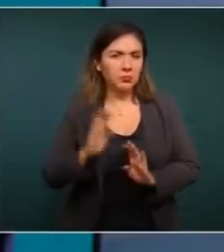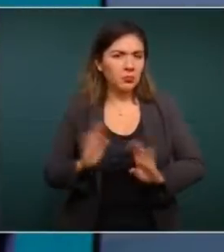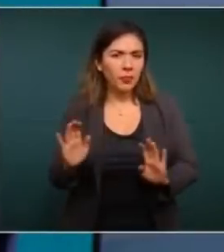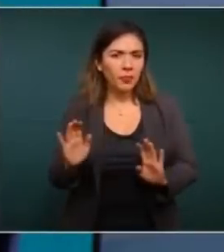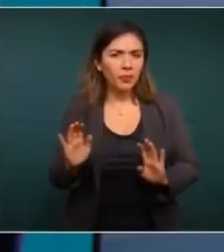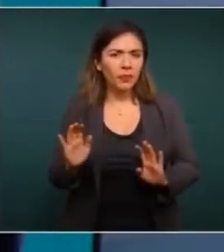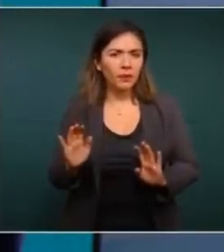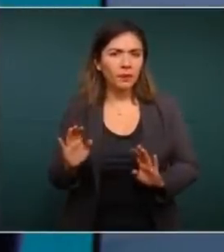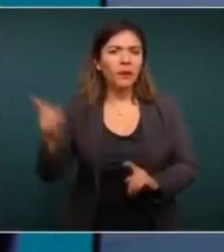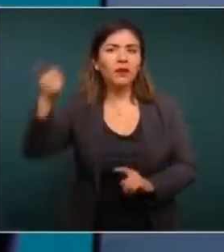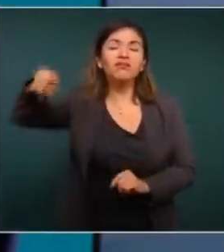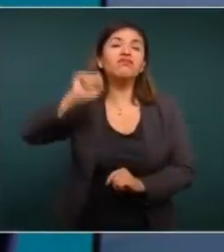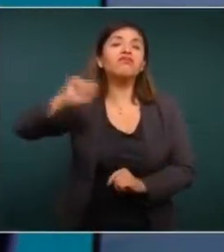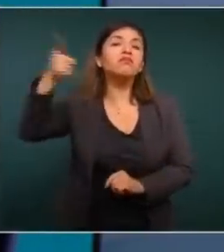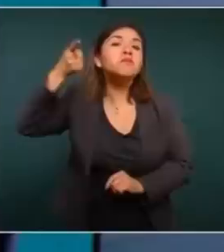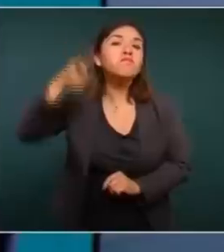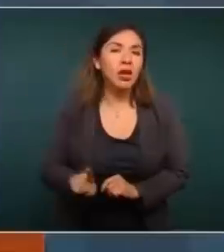a la autoridad.